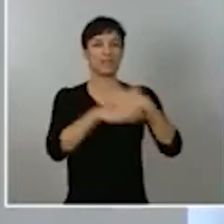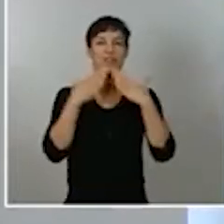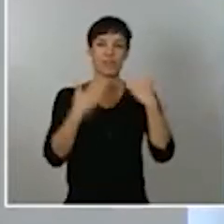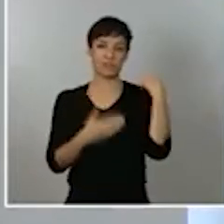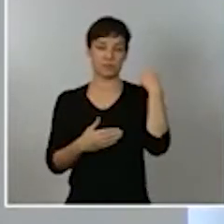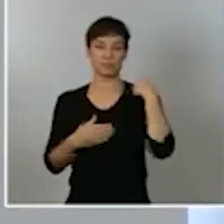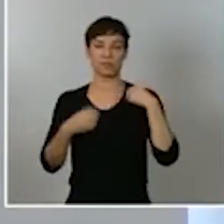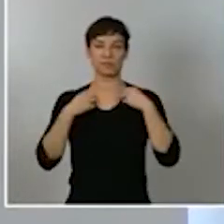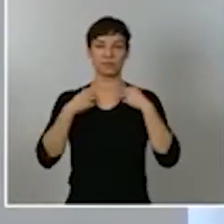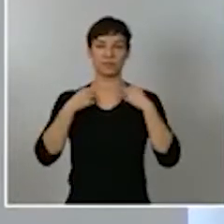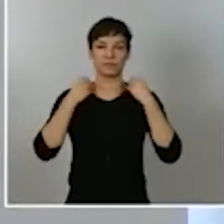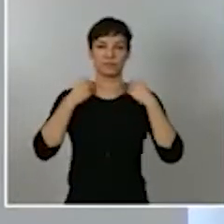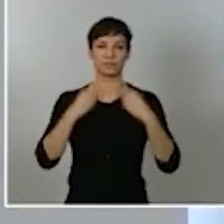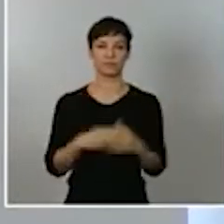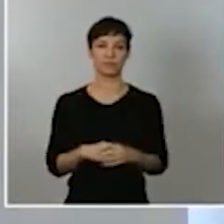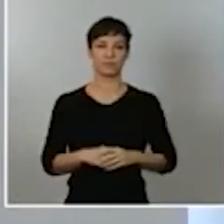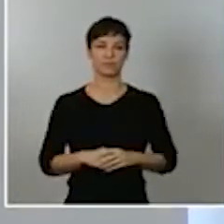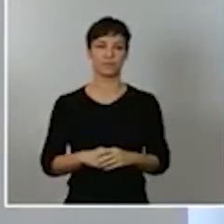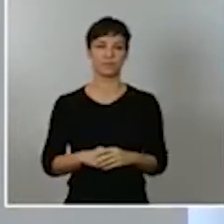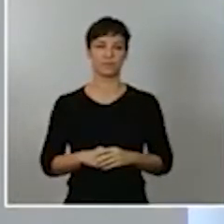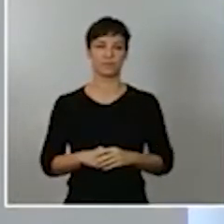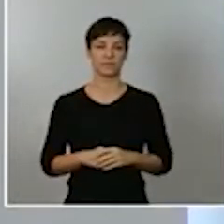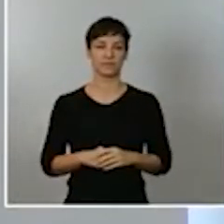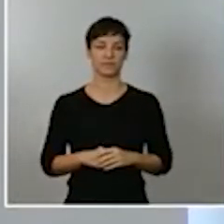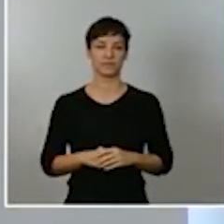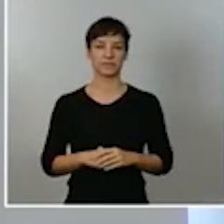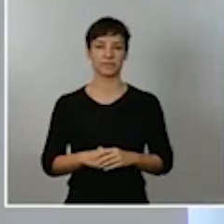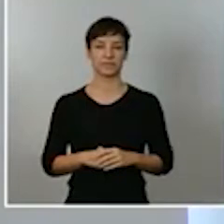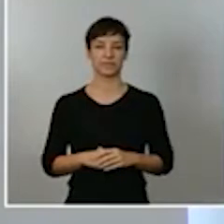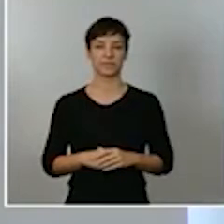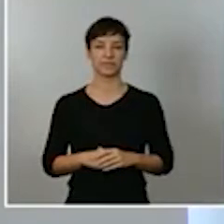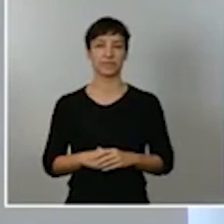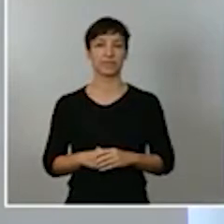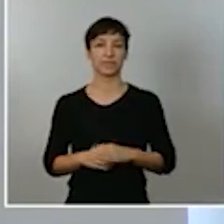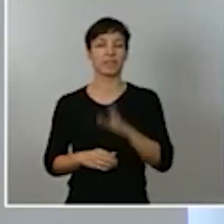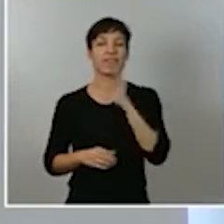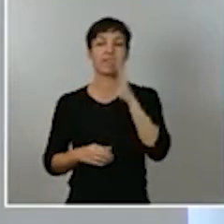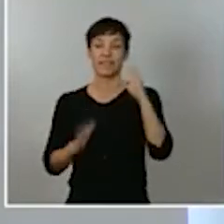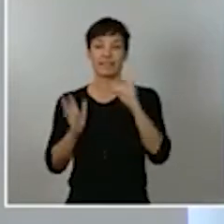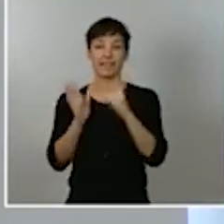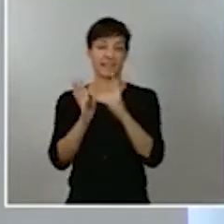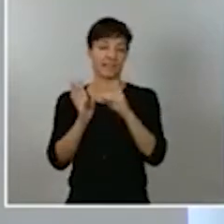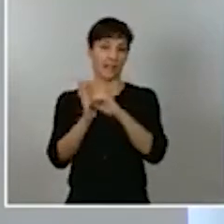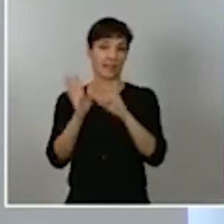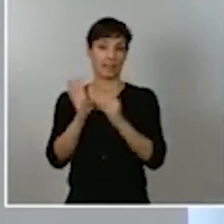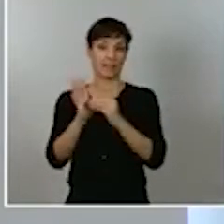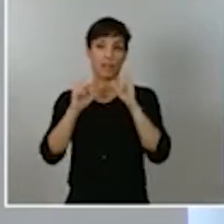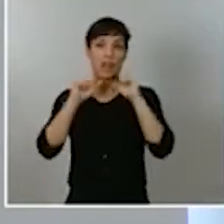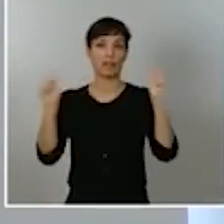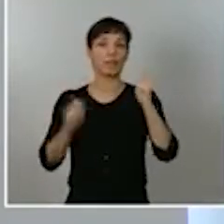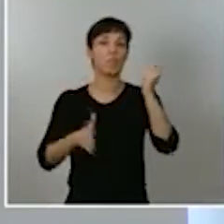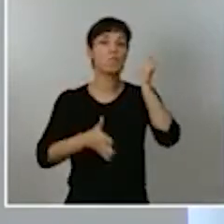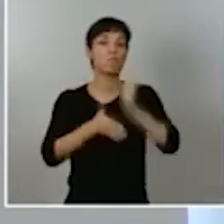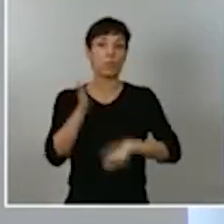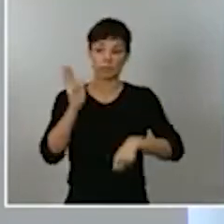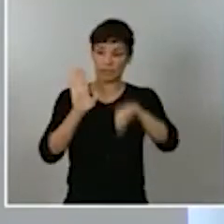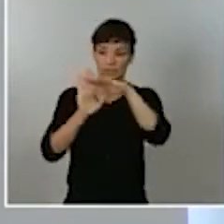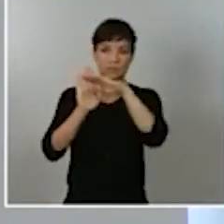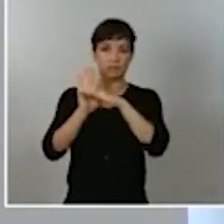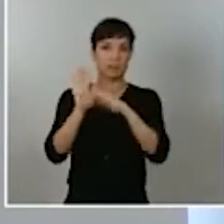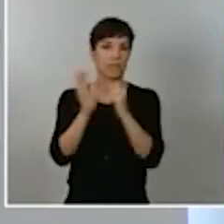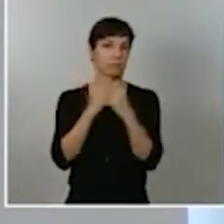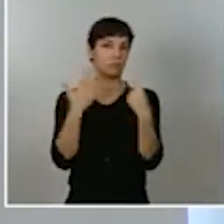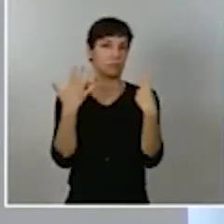de incumplimiento de las medidas acordadas en el Real Decreto de Alarma vienen definidos en su propio artículo 7 que define